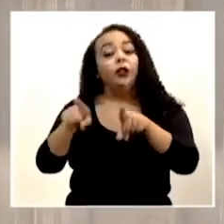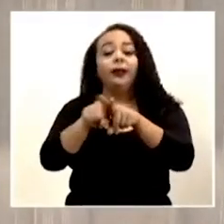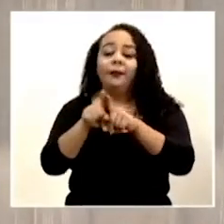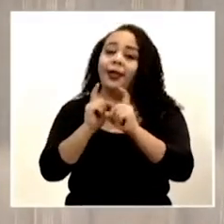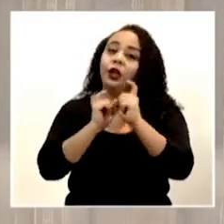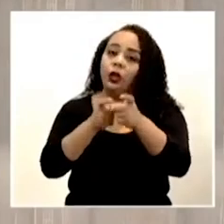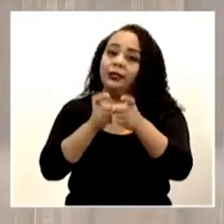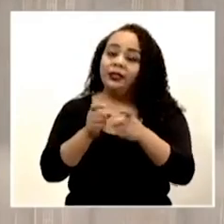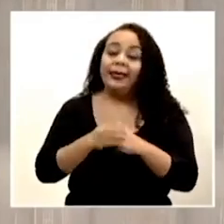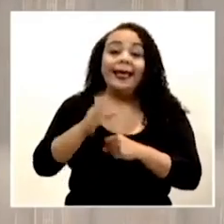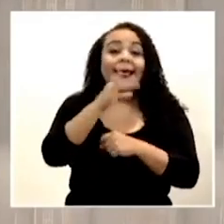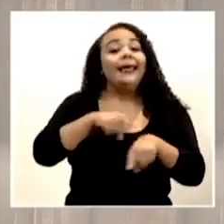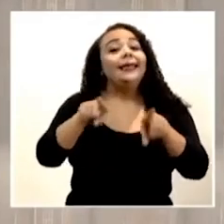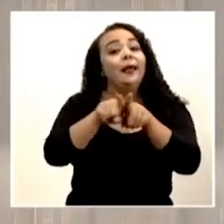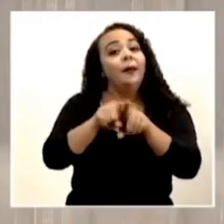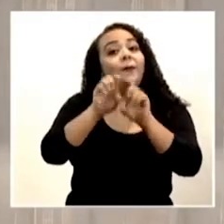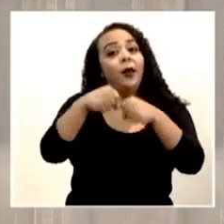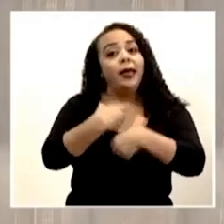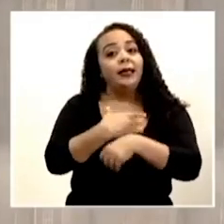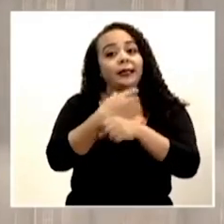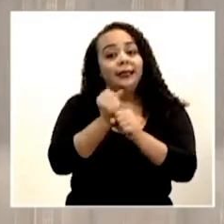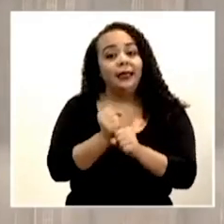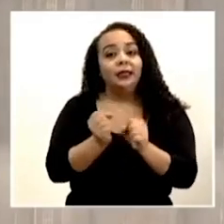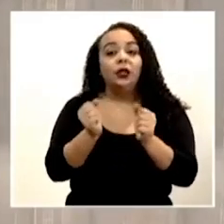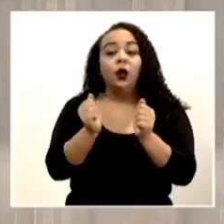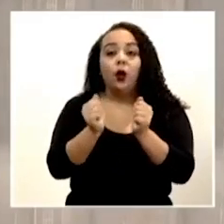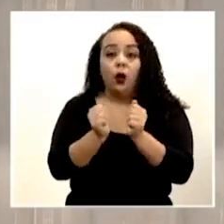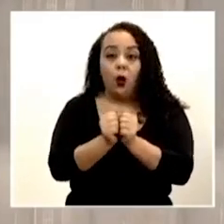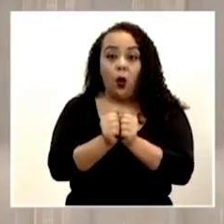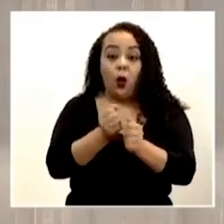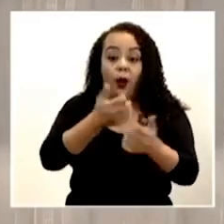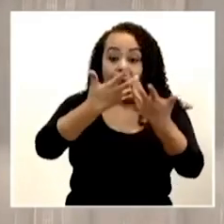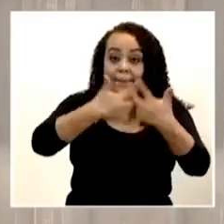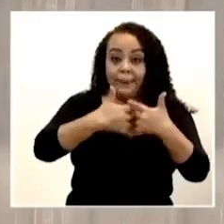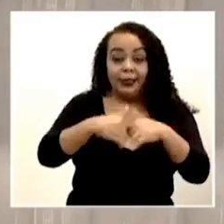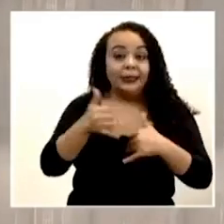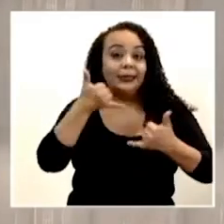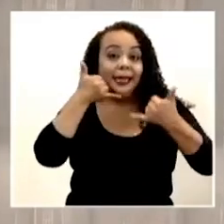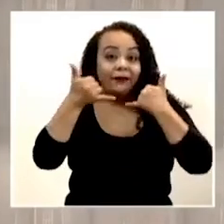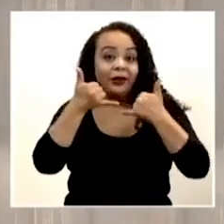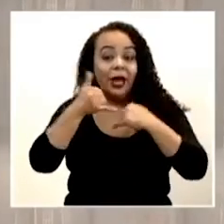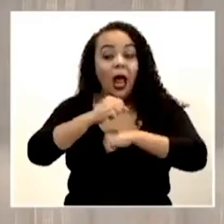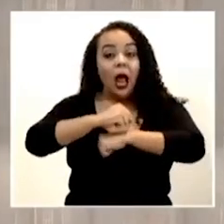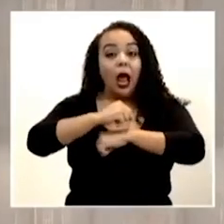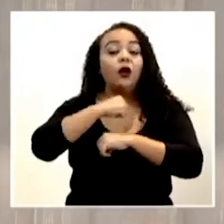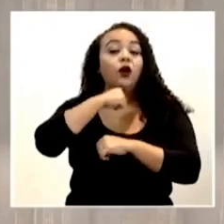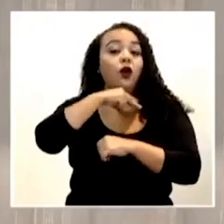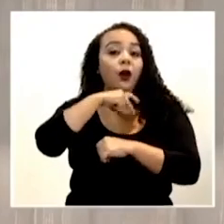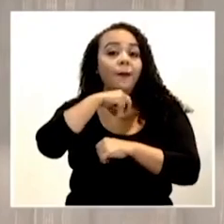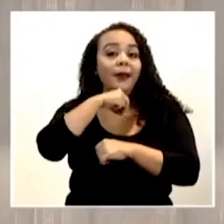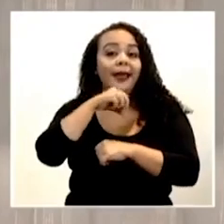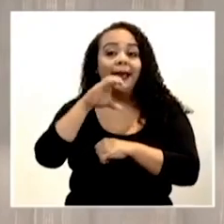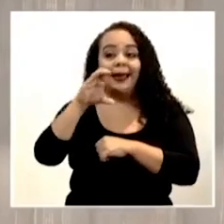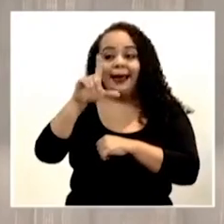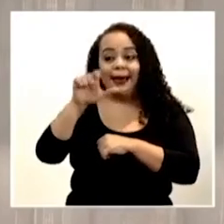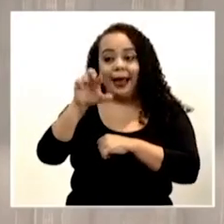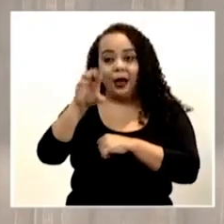y pueden hacerlas también a través de las operadoras telefónicas Colby, Claro y Movistar.